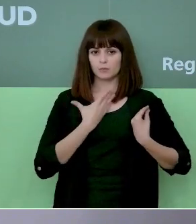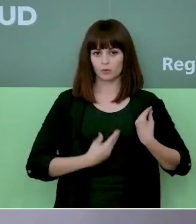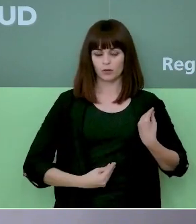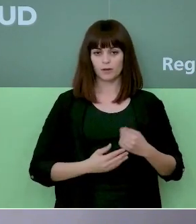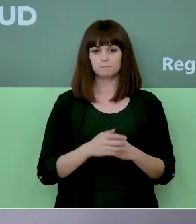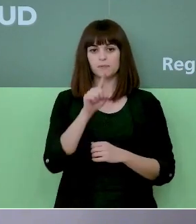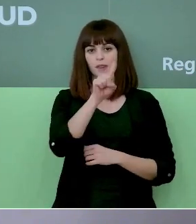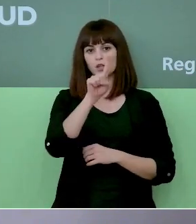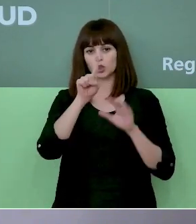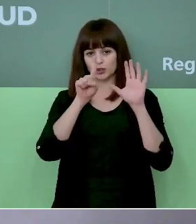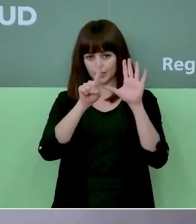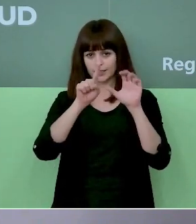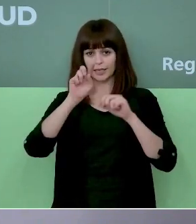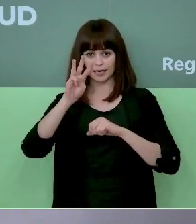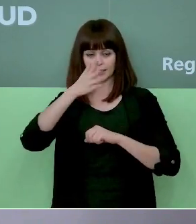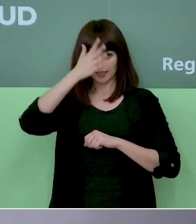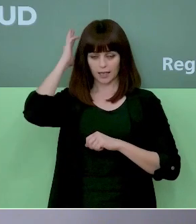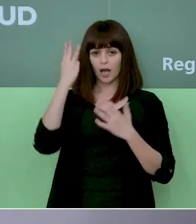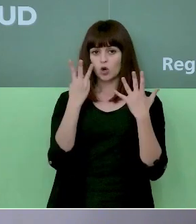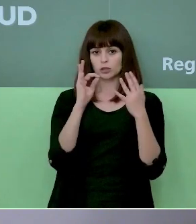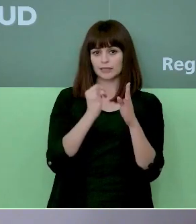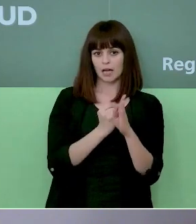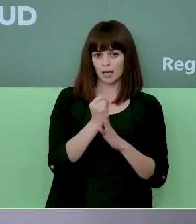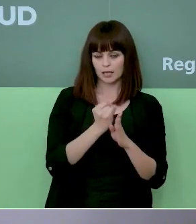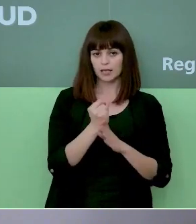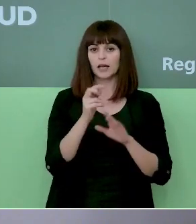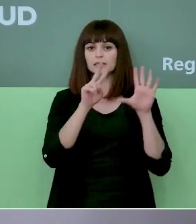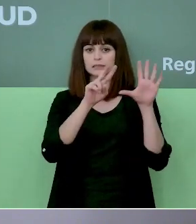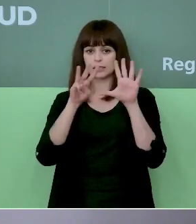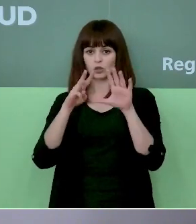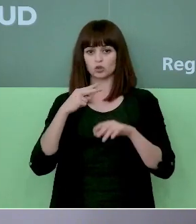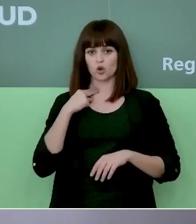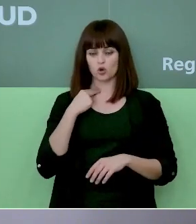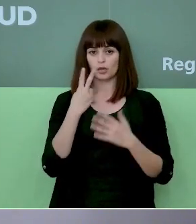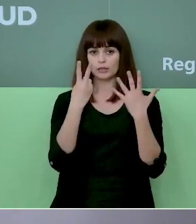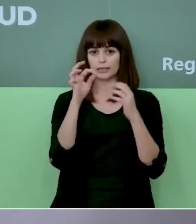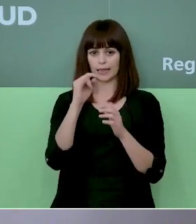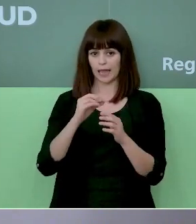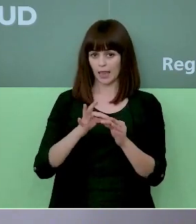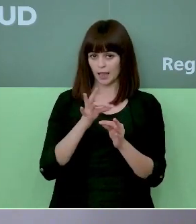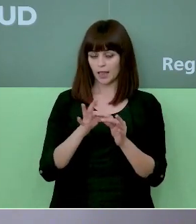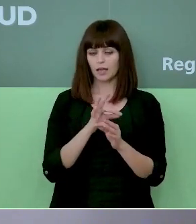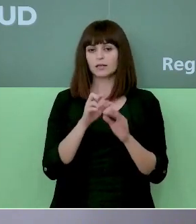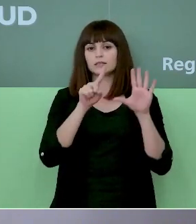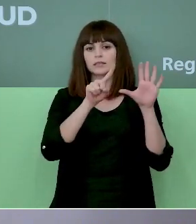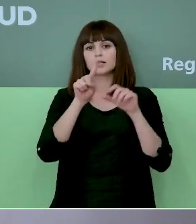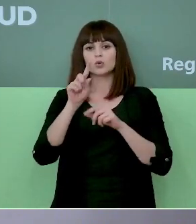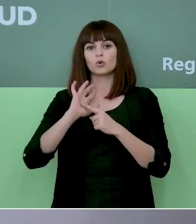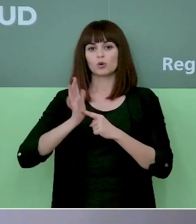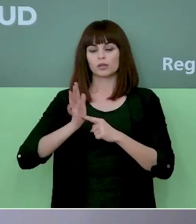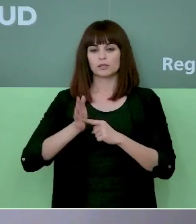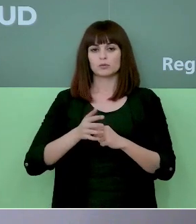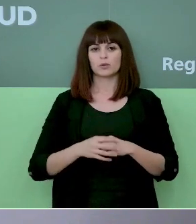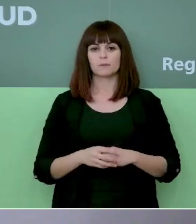Murcia, 163 a Cartagena, 80 a Yecla, 78 a Lorca, 70 a Cieza, 61 a Molina de